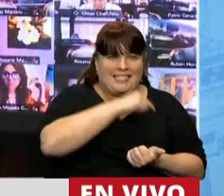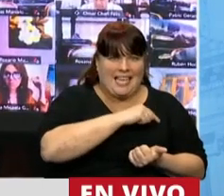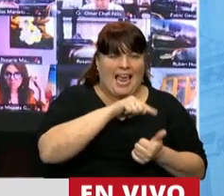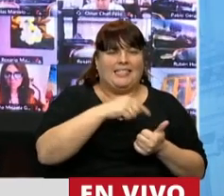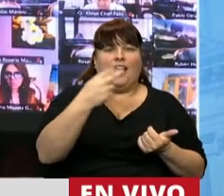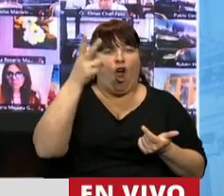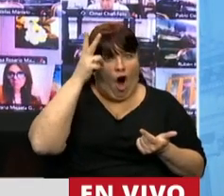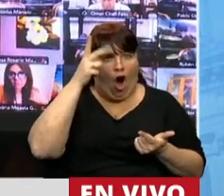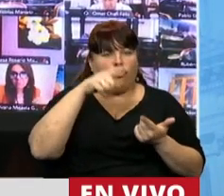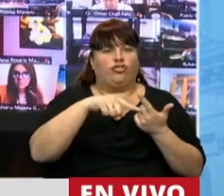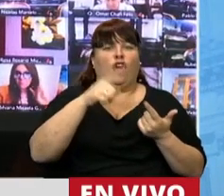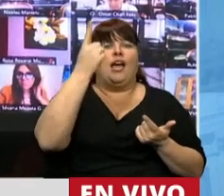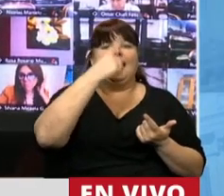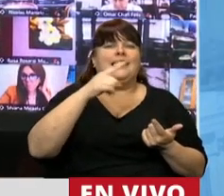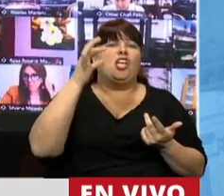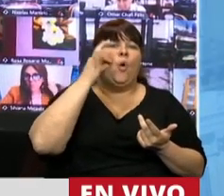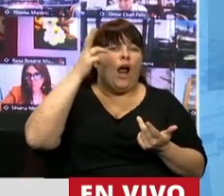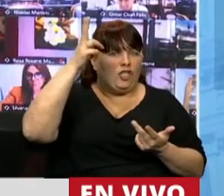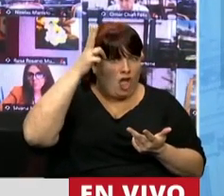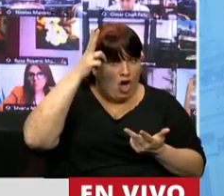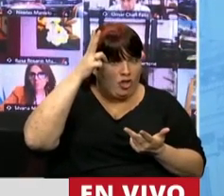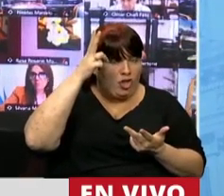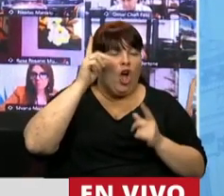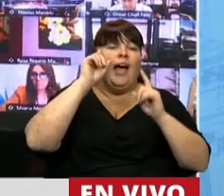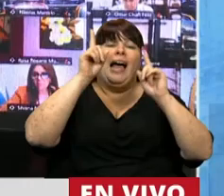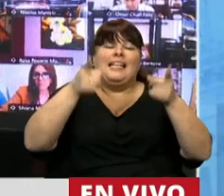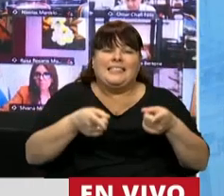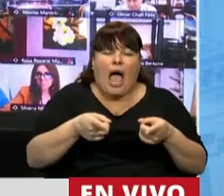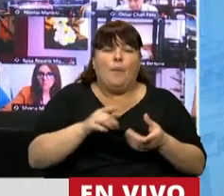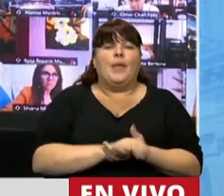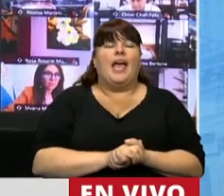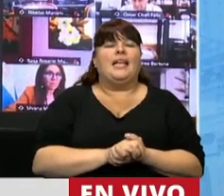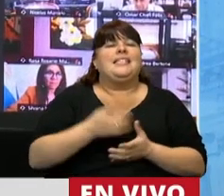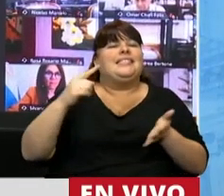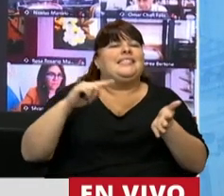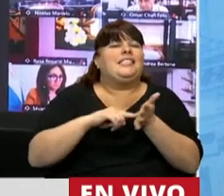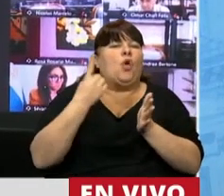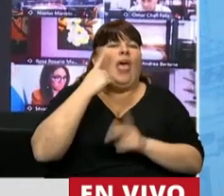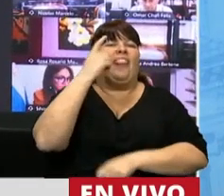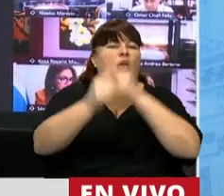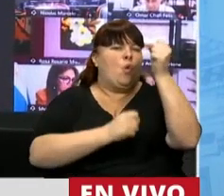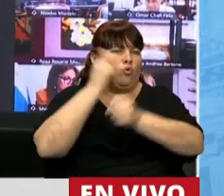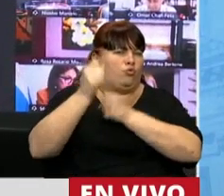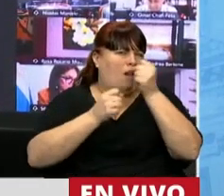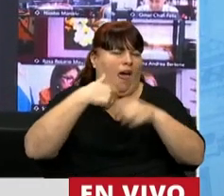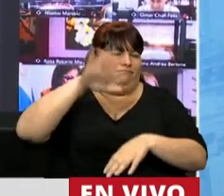Aérea allí en la ciudad con su aeropuerto, que es parte del corredor bioceánico